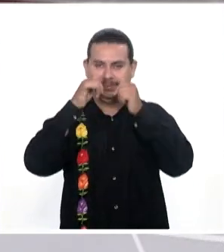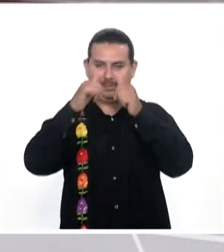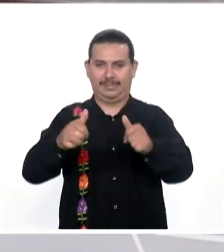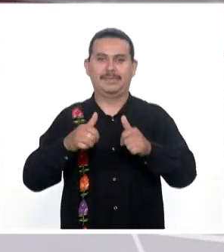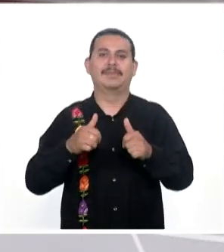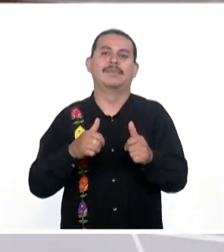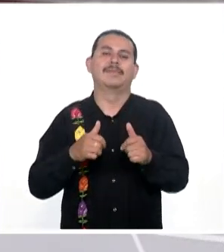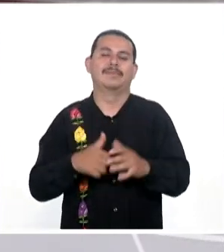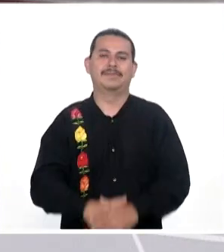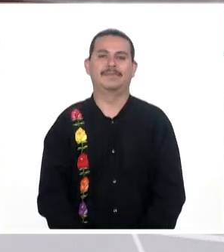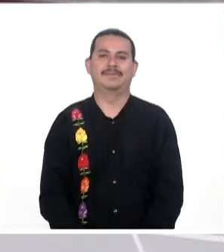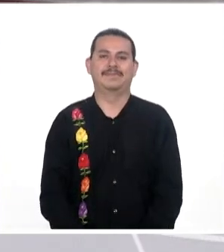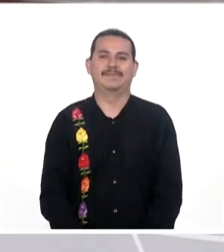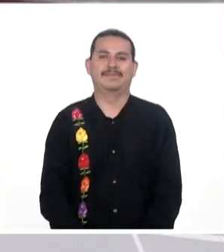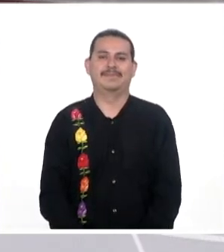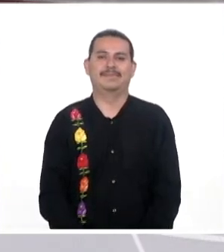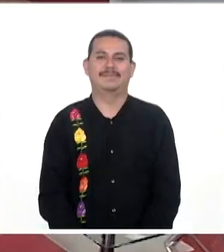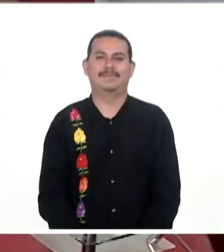por su atenta escucha.